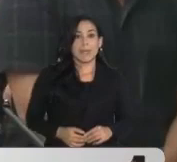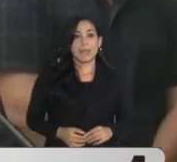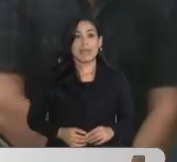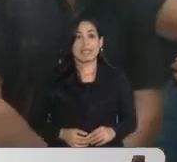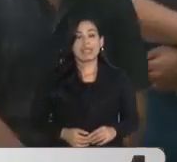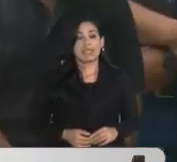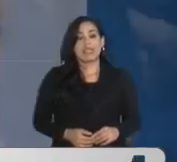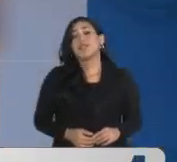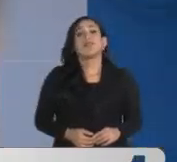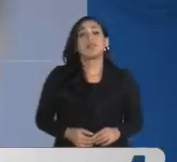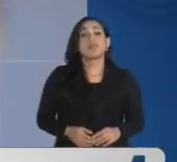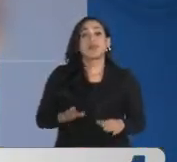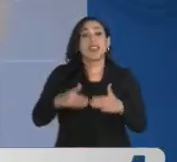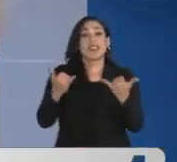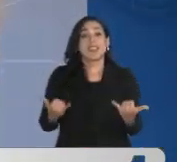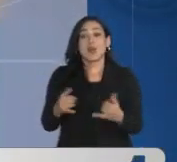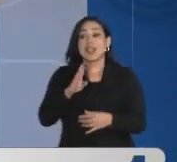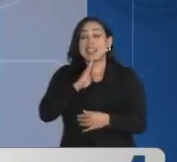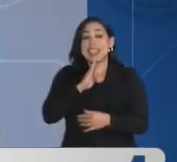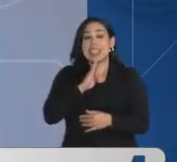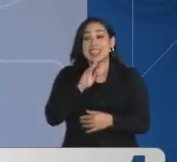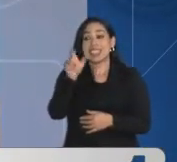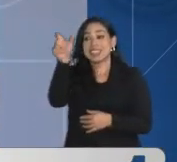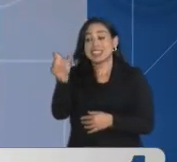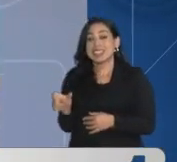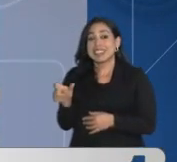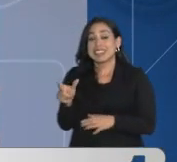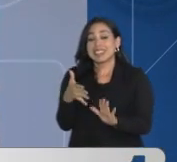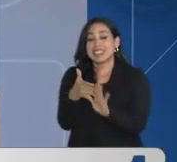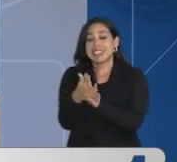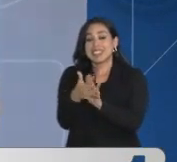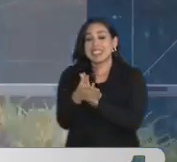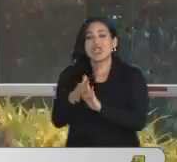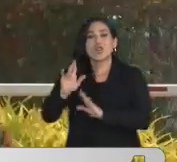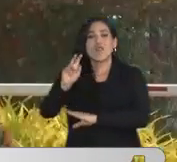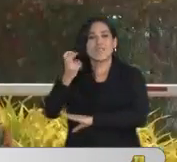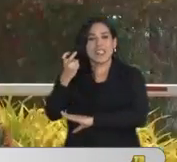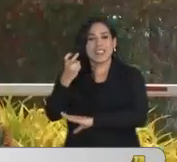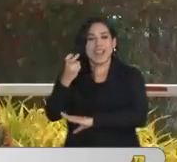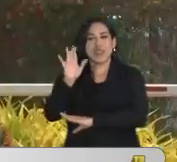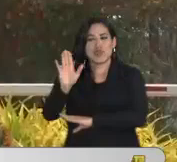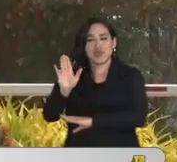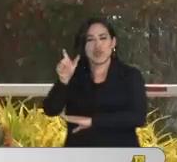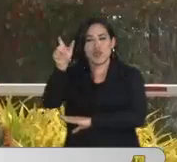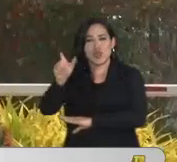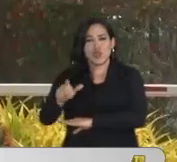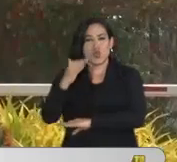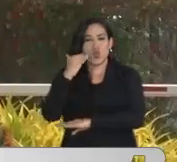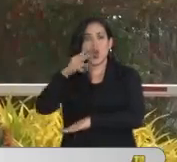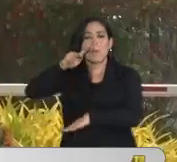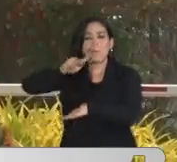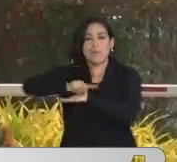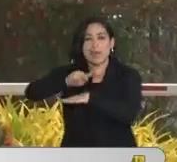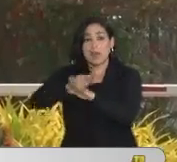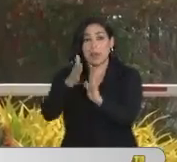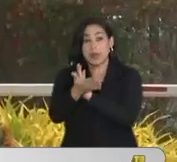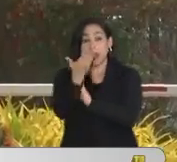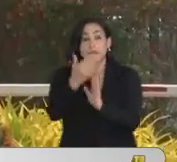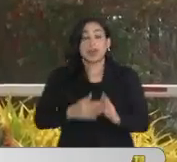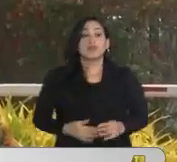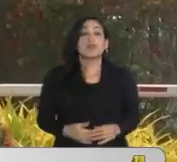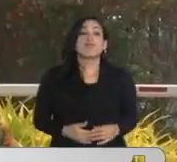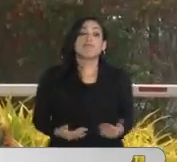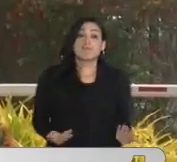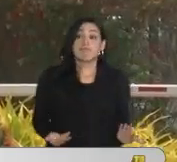En ese momento se dirige también la Fiscalía de Paraguay. Un gozo hecho para